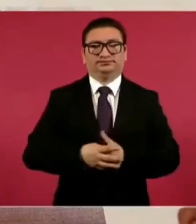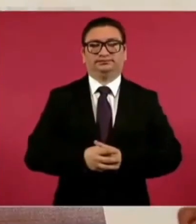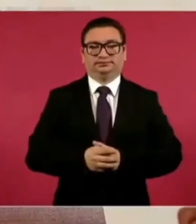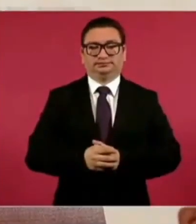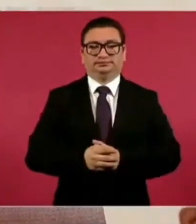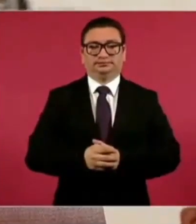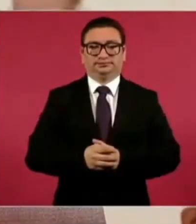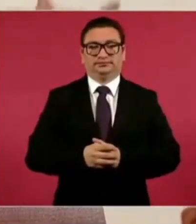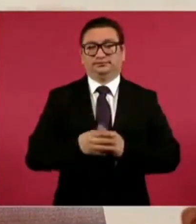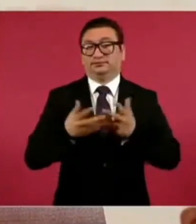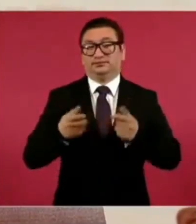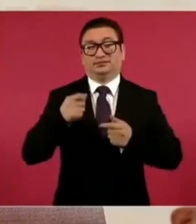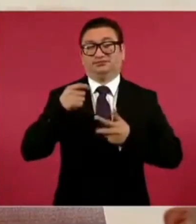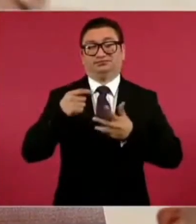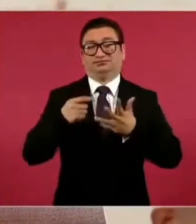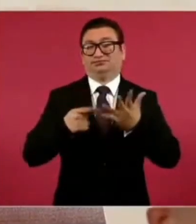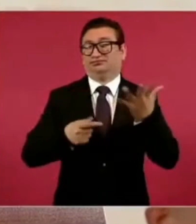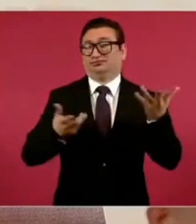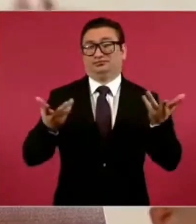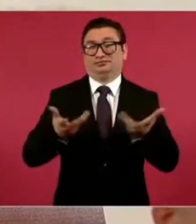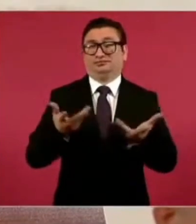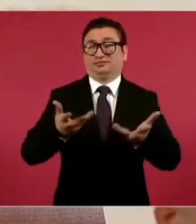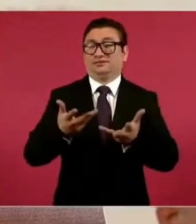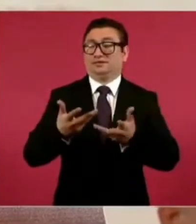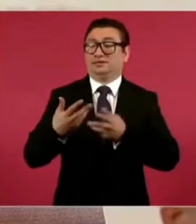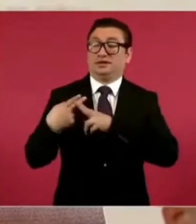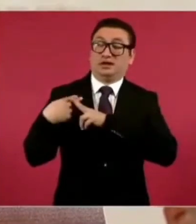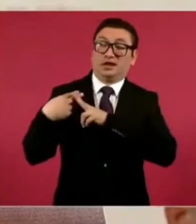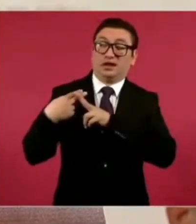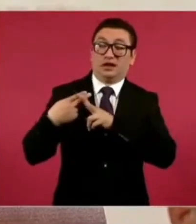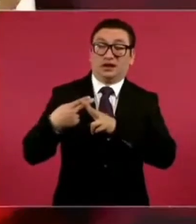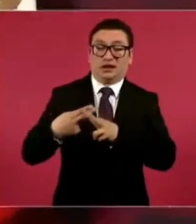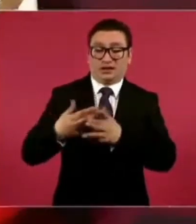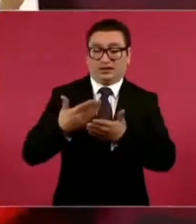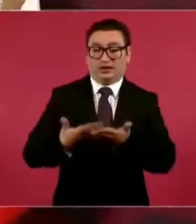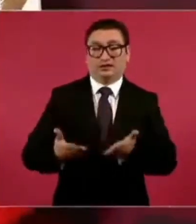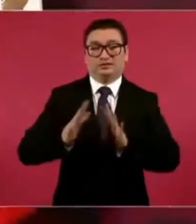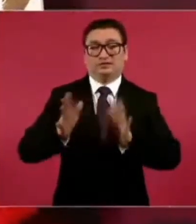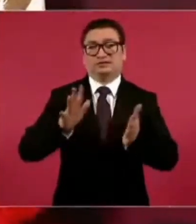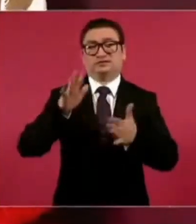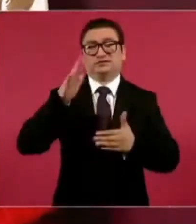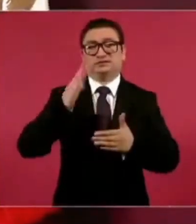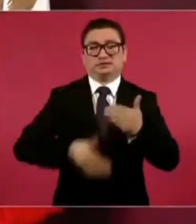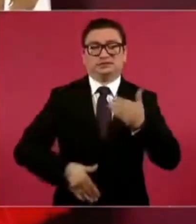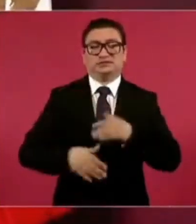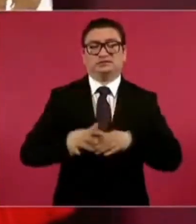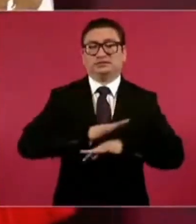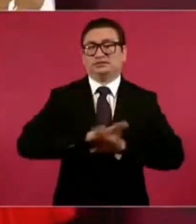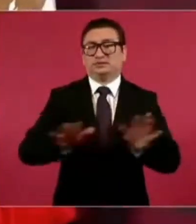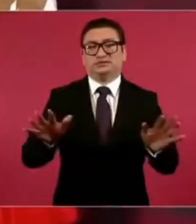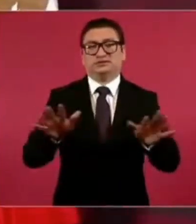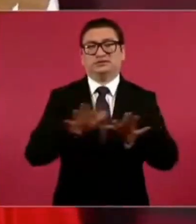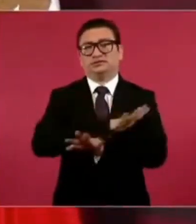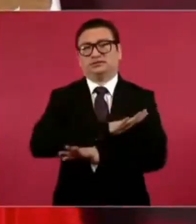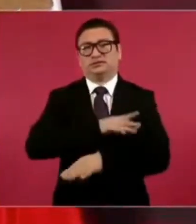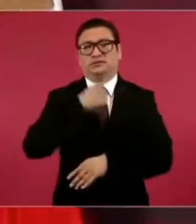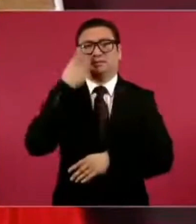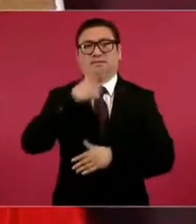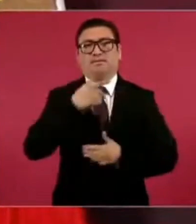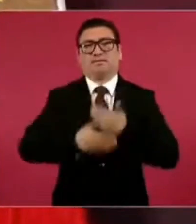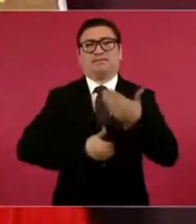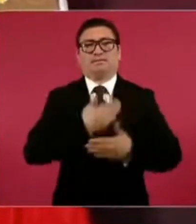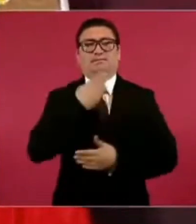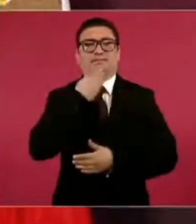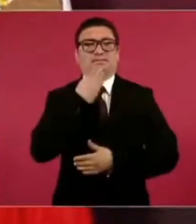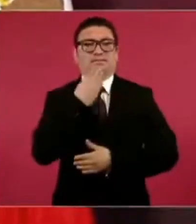Entonces, todo eso ya cambió para bien y hay